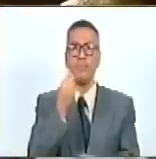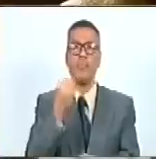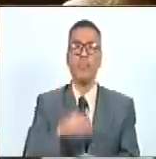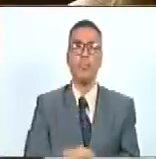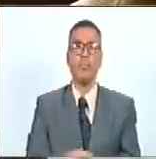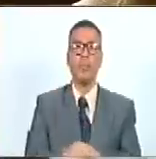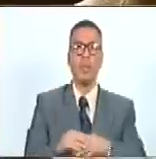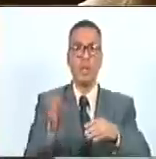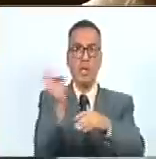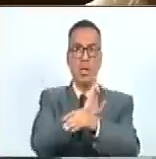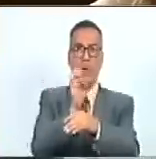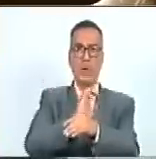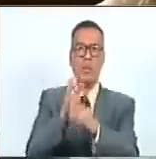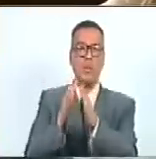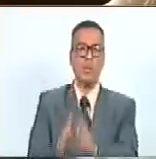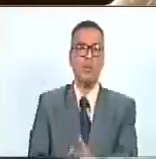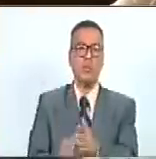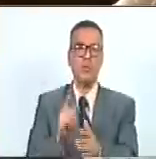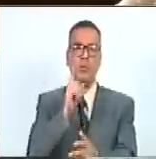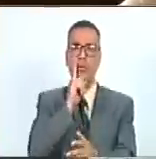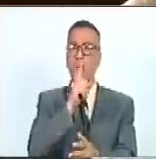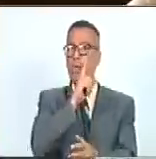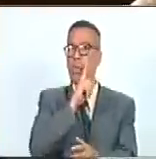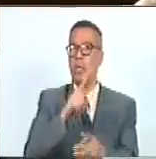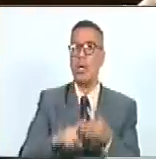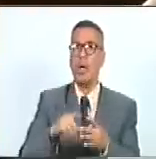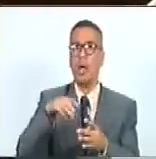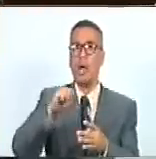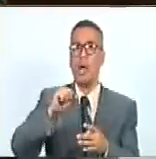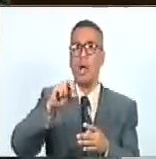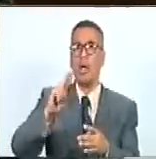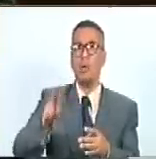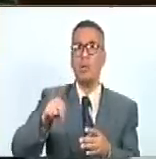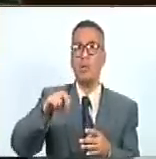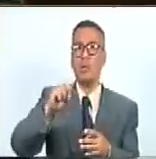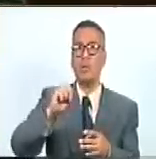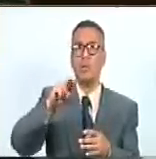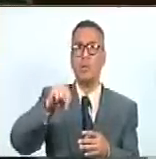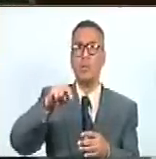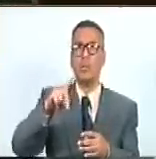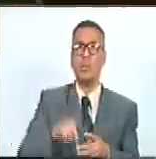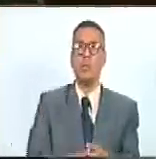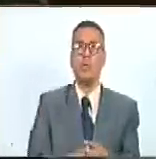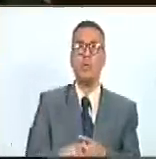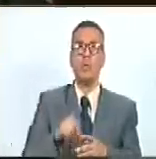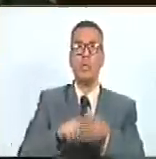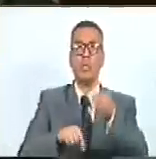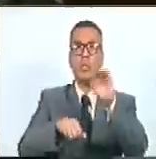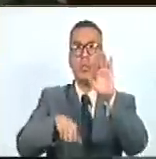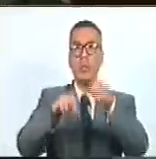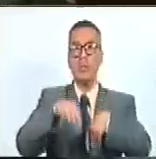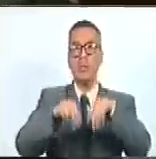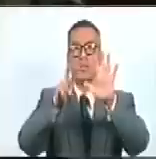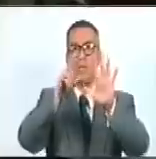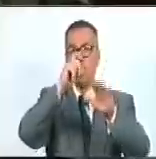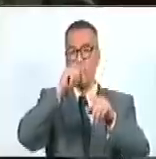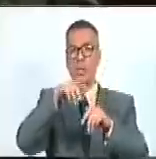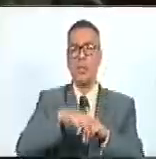ecuatoriano llamado Azzon Calderón de apenas 17 años.